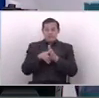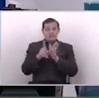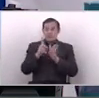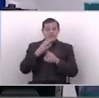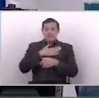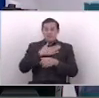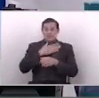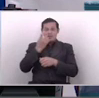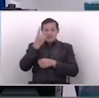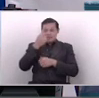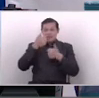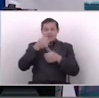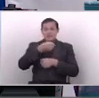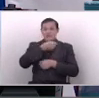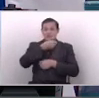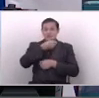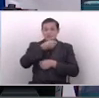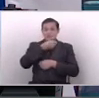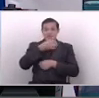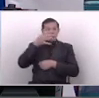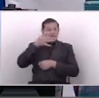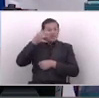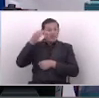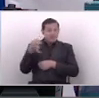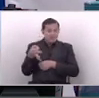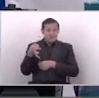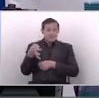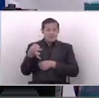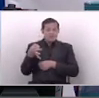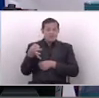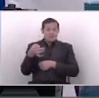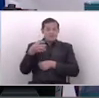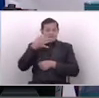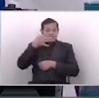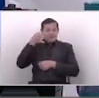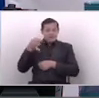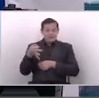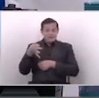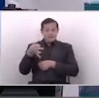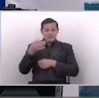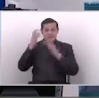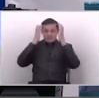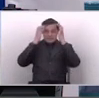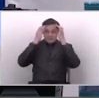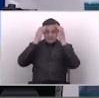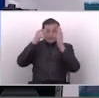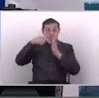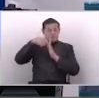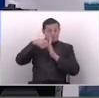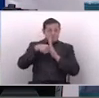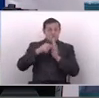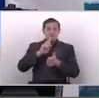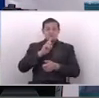no tienen bien la información. Y si de verdad, si de verdad la preocupación es seria,